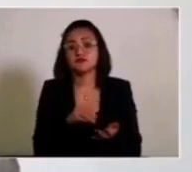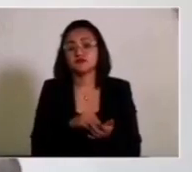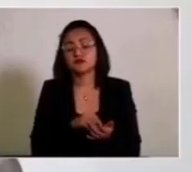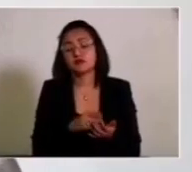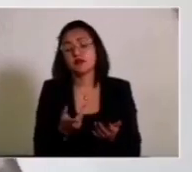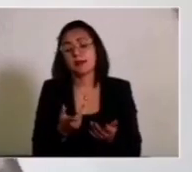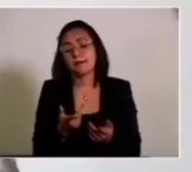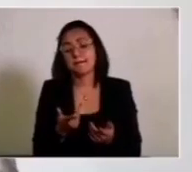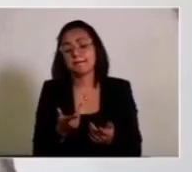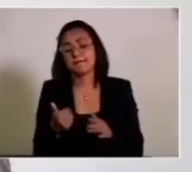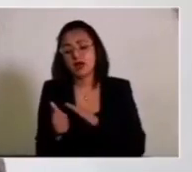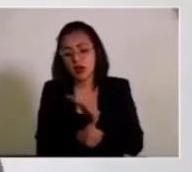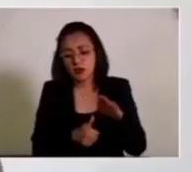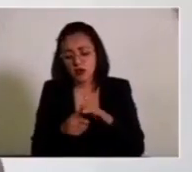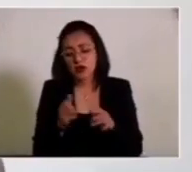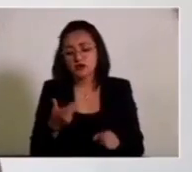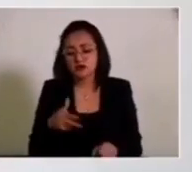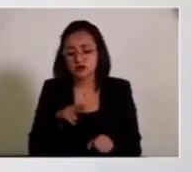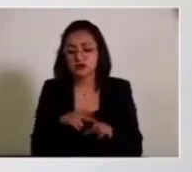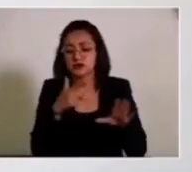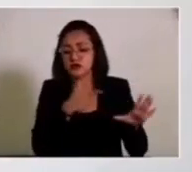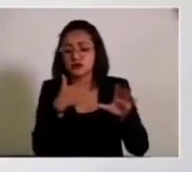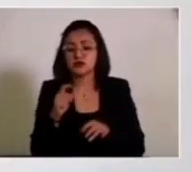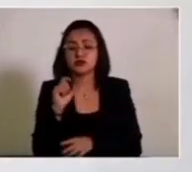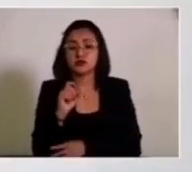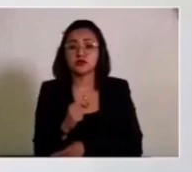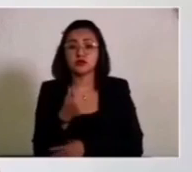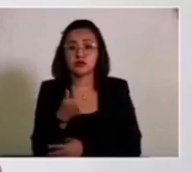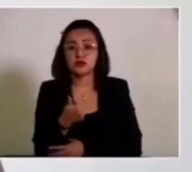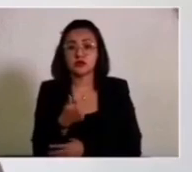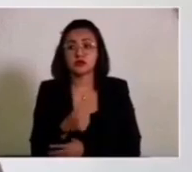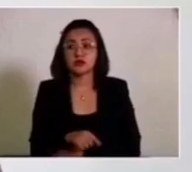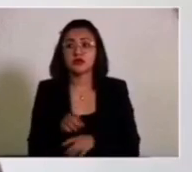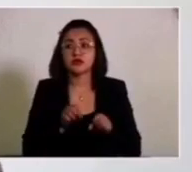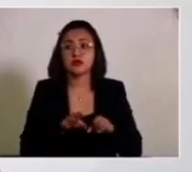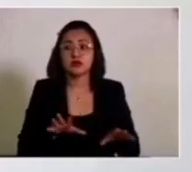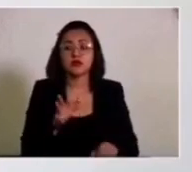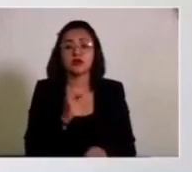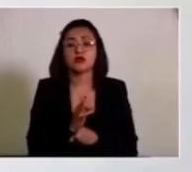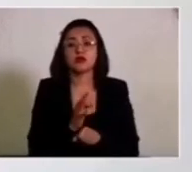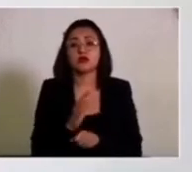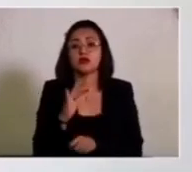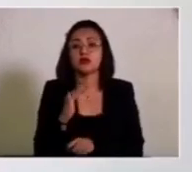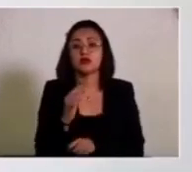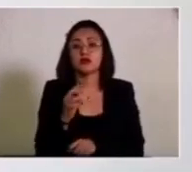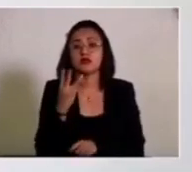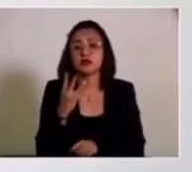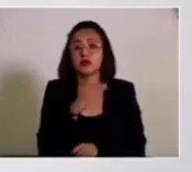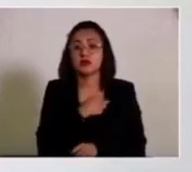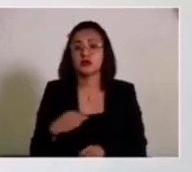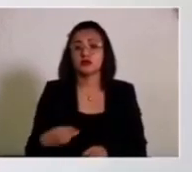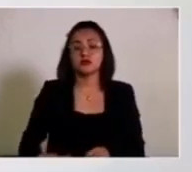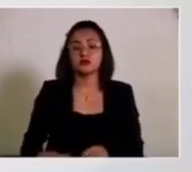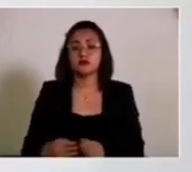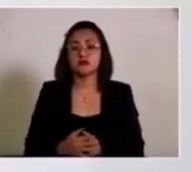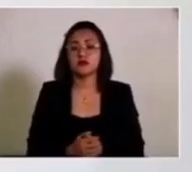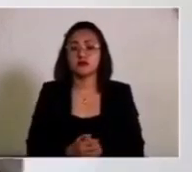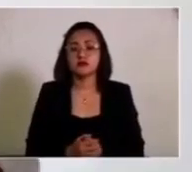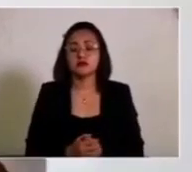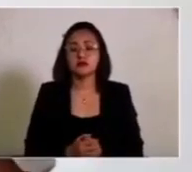incluyendo ambulatorios y hospitalizados, 726 distribuidos en 53 municipios.